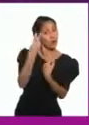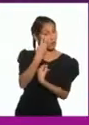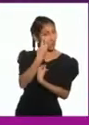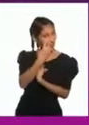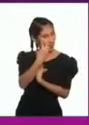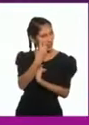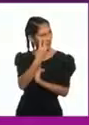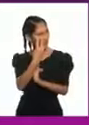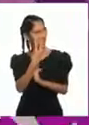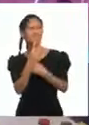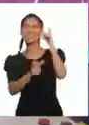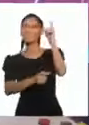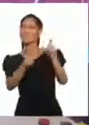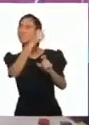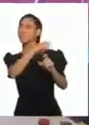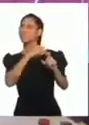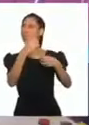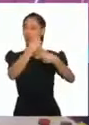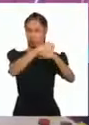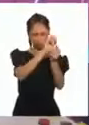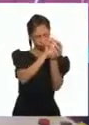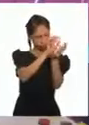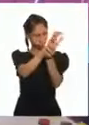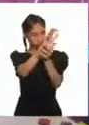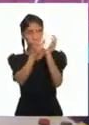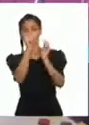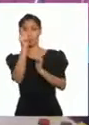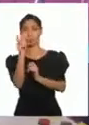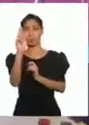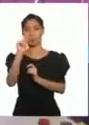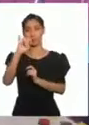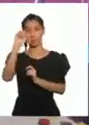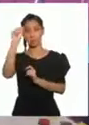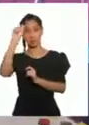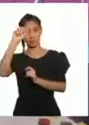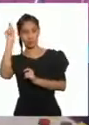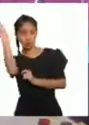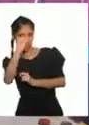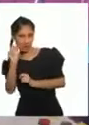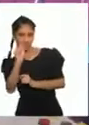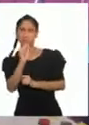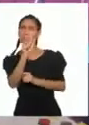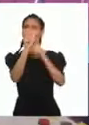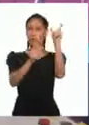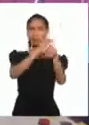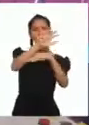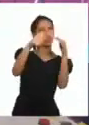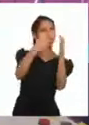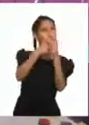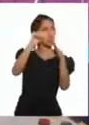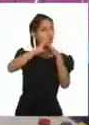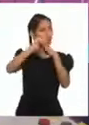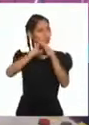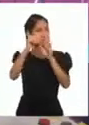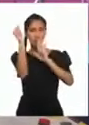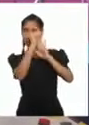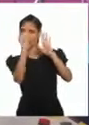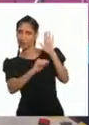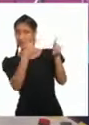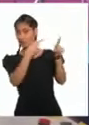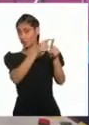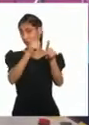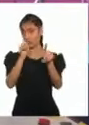todos aquellos Que practican Algunas de las artes Como La música La